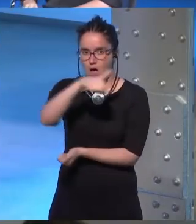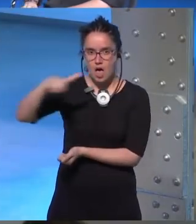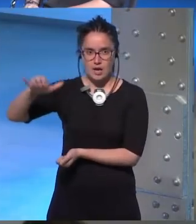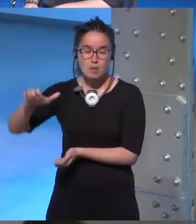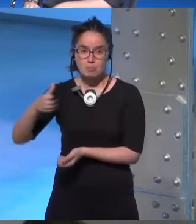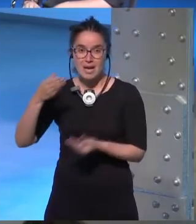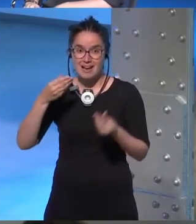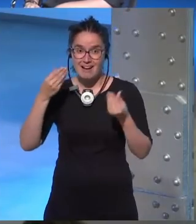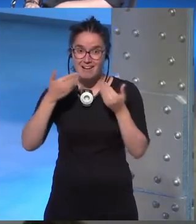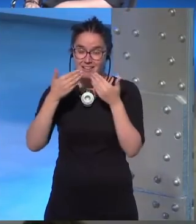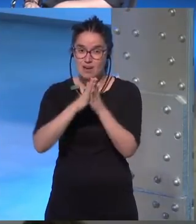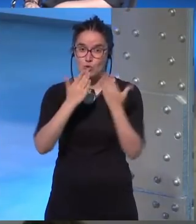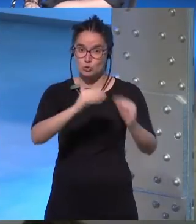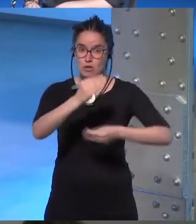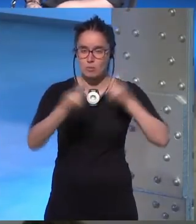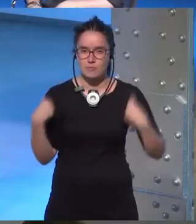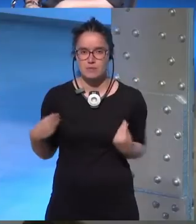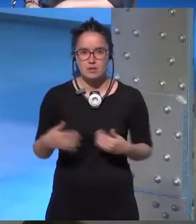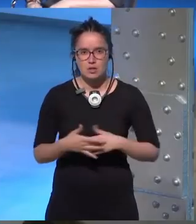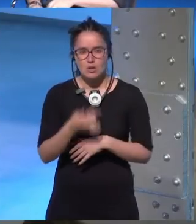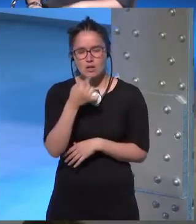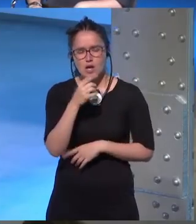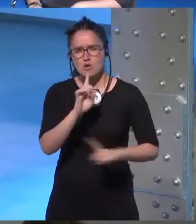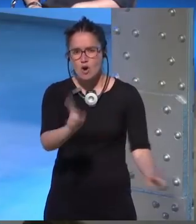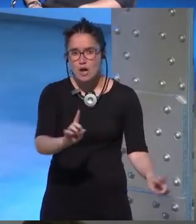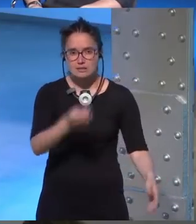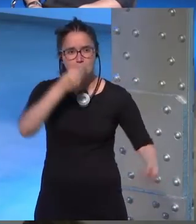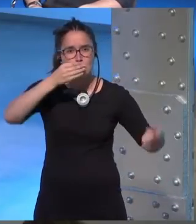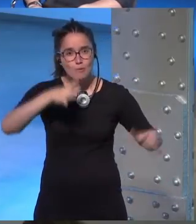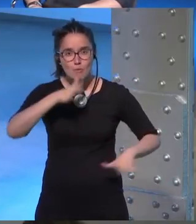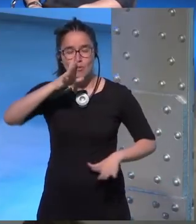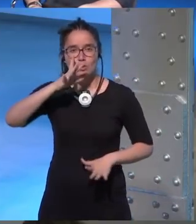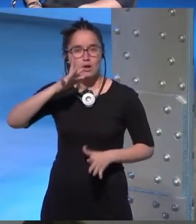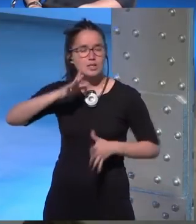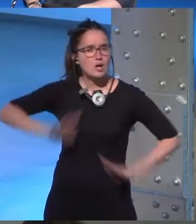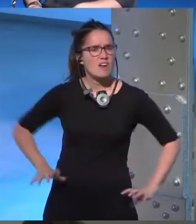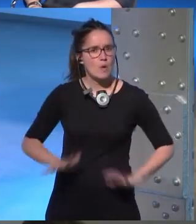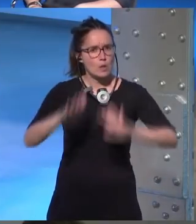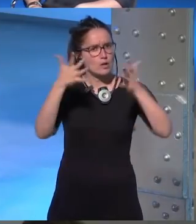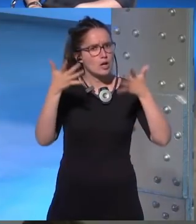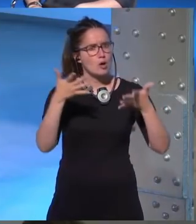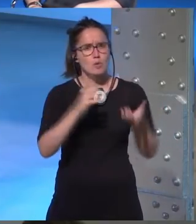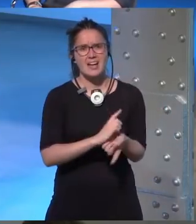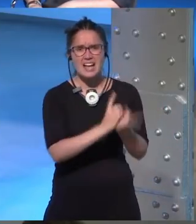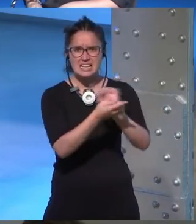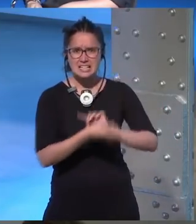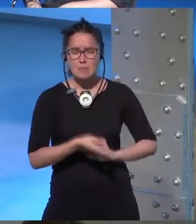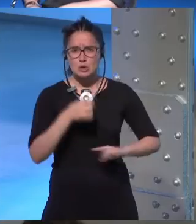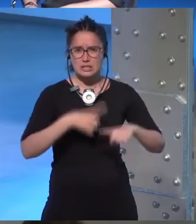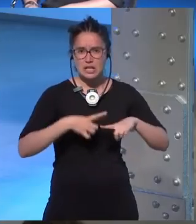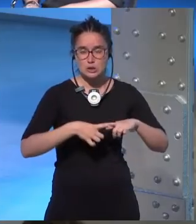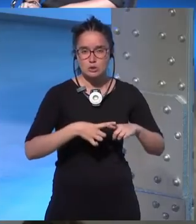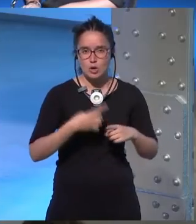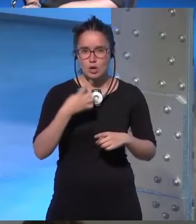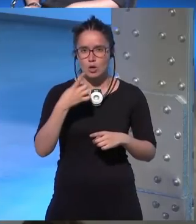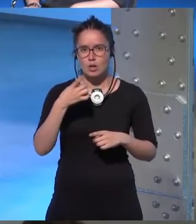su novela que decían es que está muy bien porque es revolucionario porque hay cambios de sexo y hay no sé qué y alguien